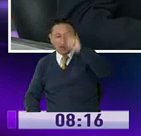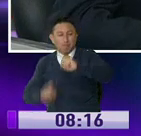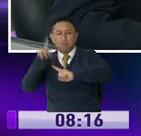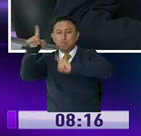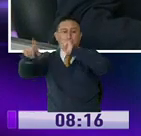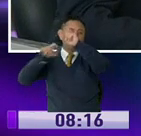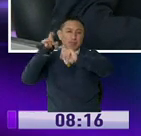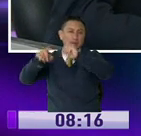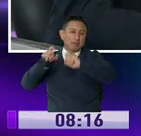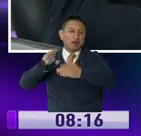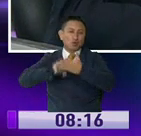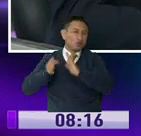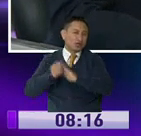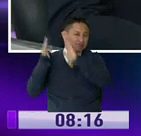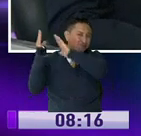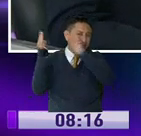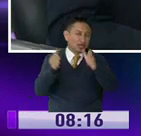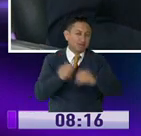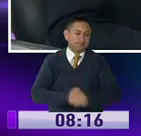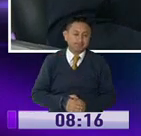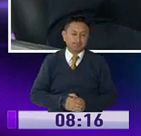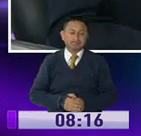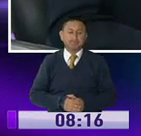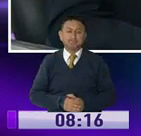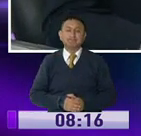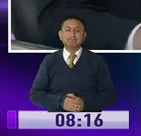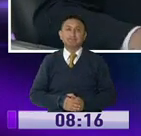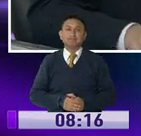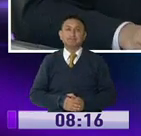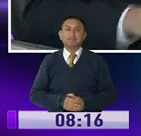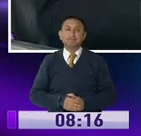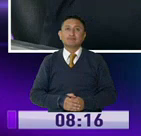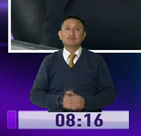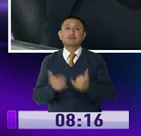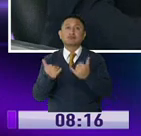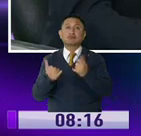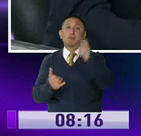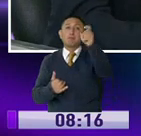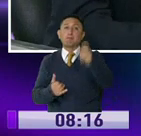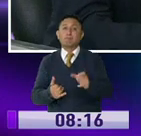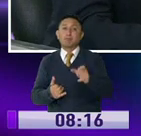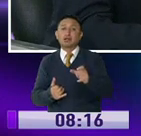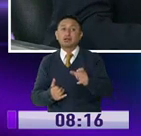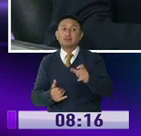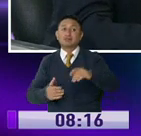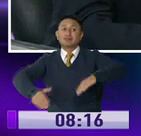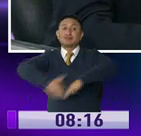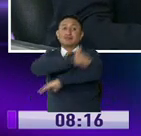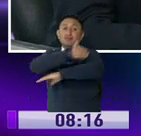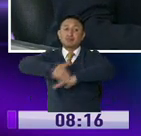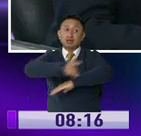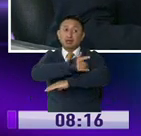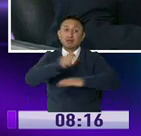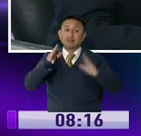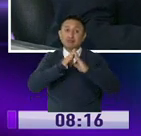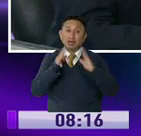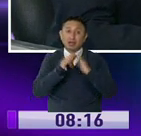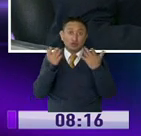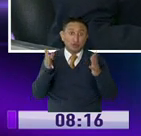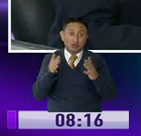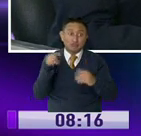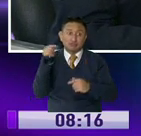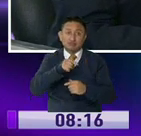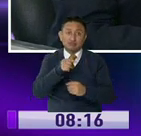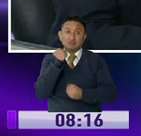cositas para la comunidad. ¿Cómo está el tema, pues, de la situación de las personas que viven en calle, las personas que tienen vulnerabilidad?